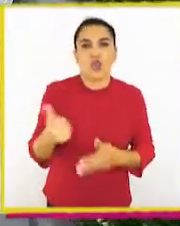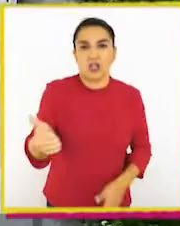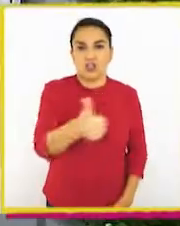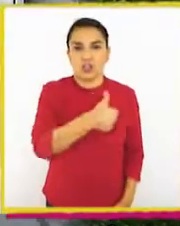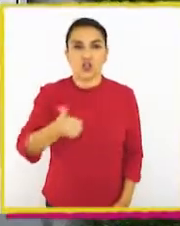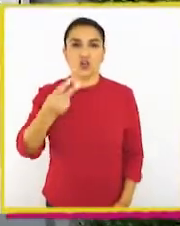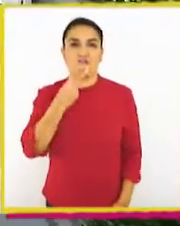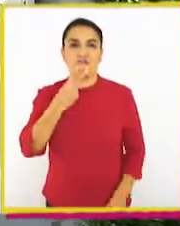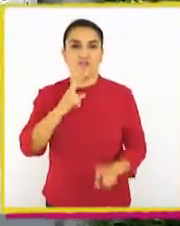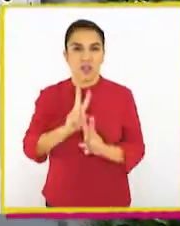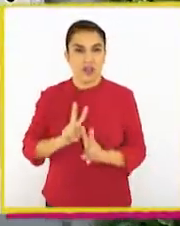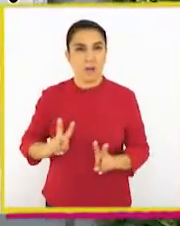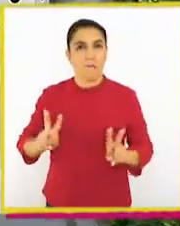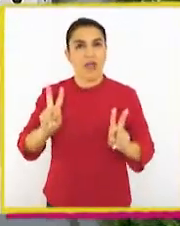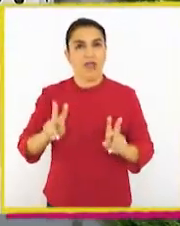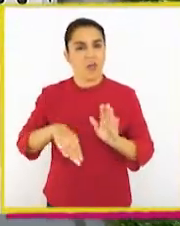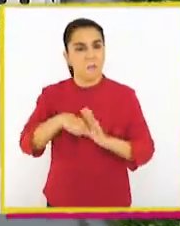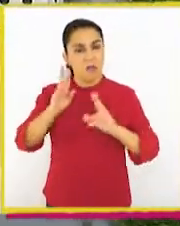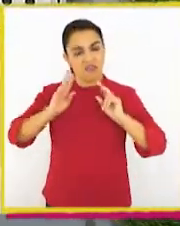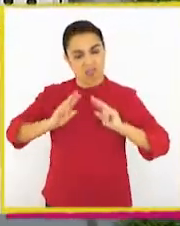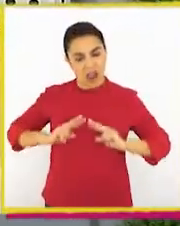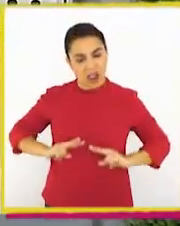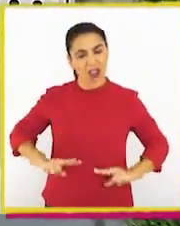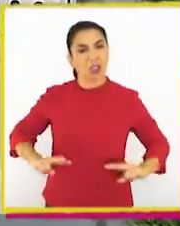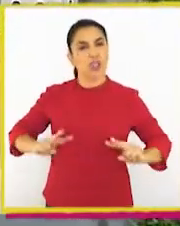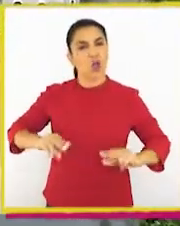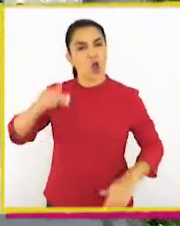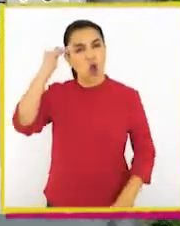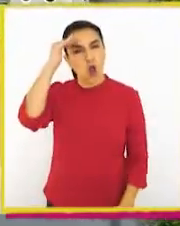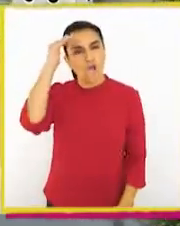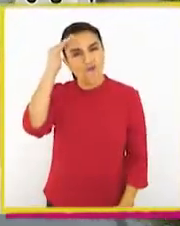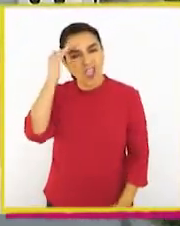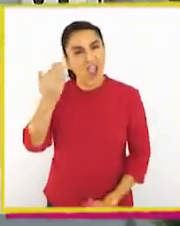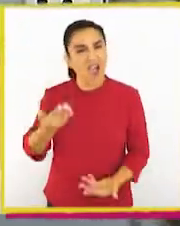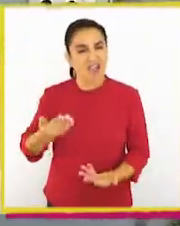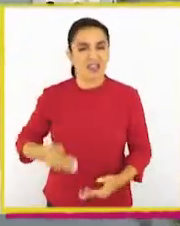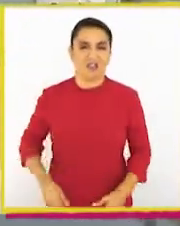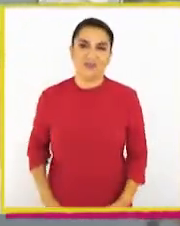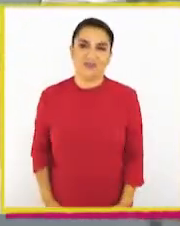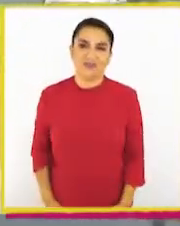todos a vivir en paz. Más tranquilos y confiados.